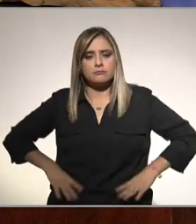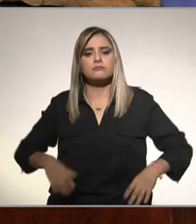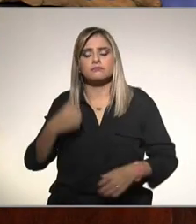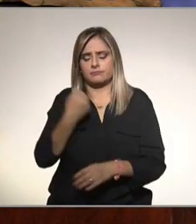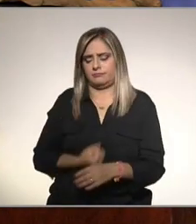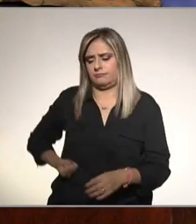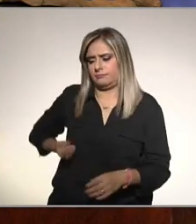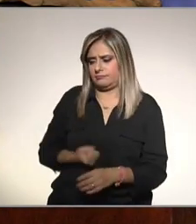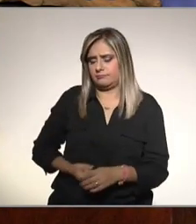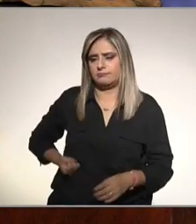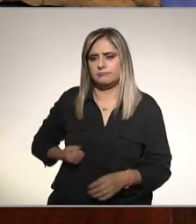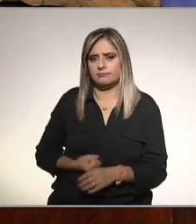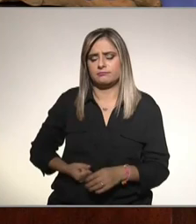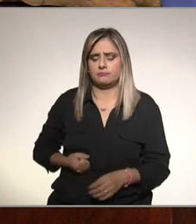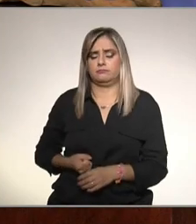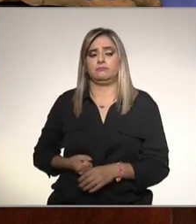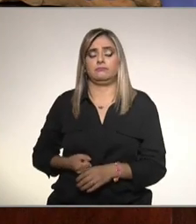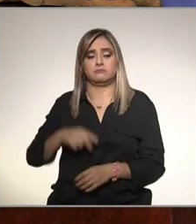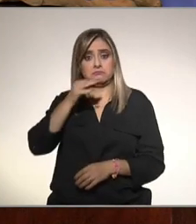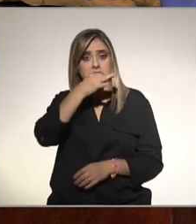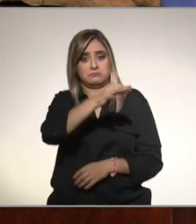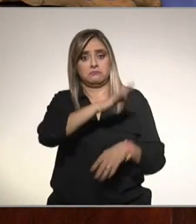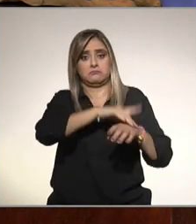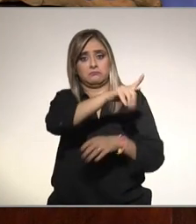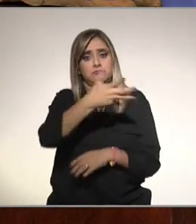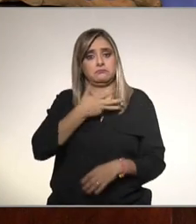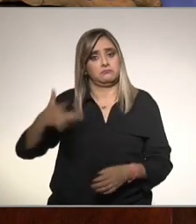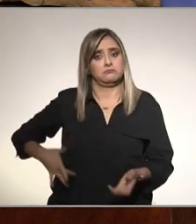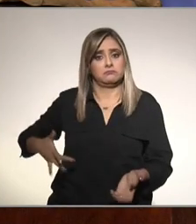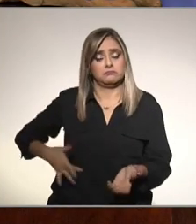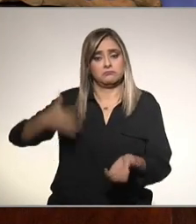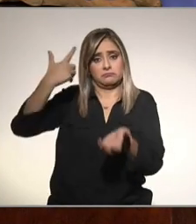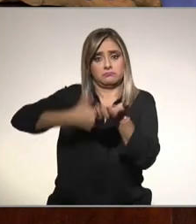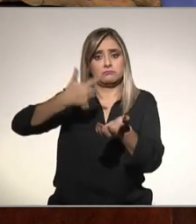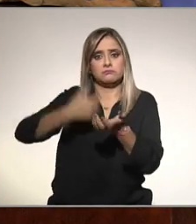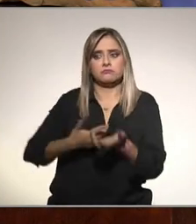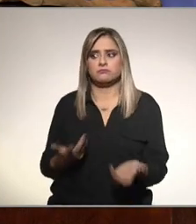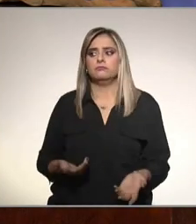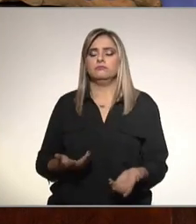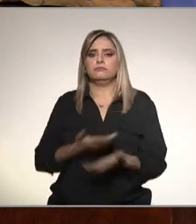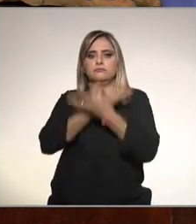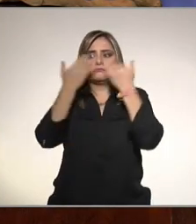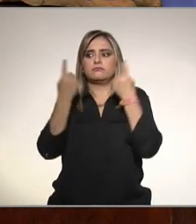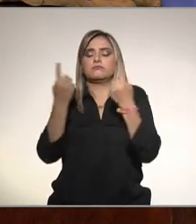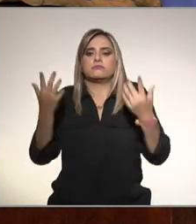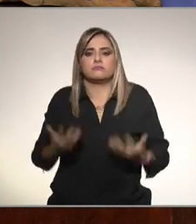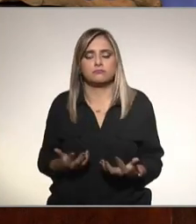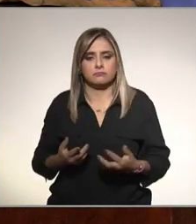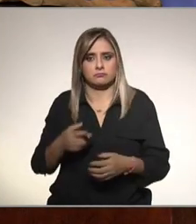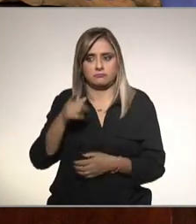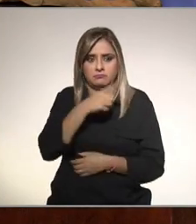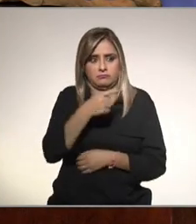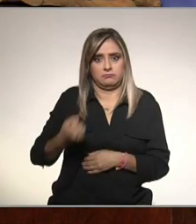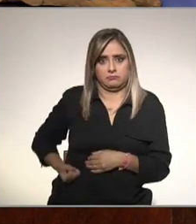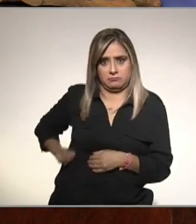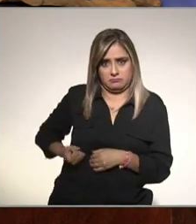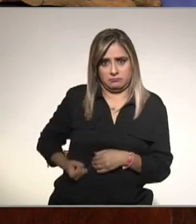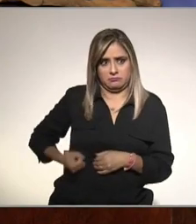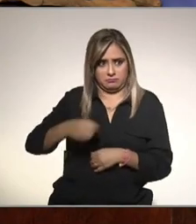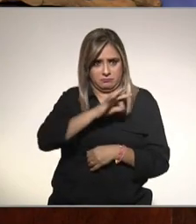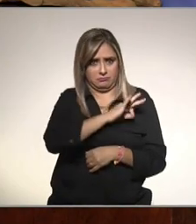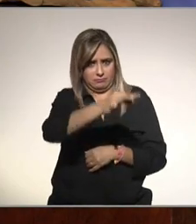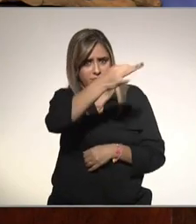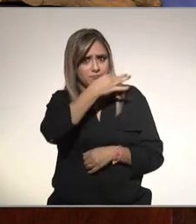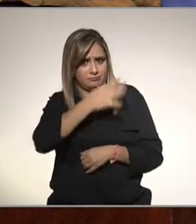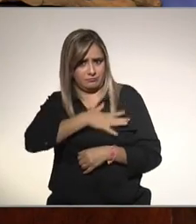un ultrasonido el radiólogo le dice que tiene hígado graso y no sabe qué hacer es posible que el radiólogo diga que una persona tiene hígado